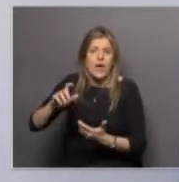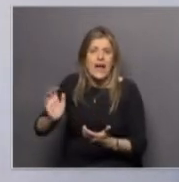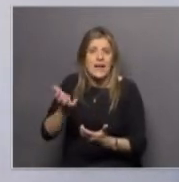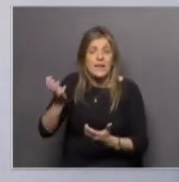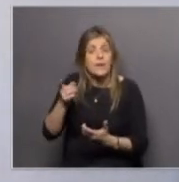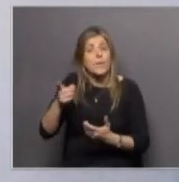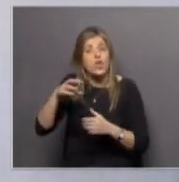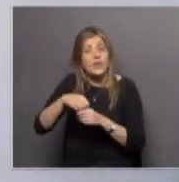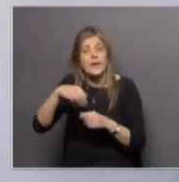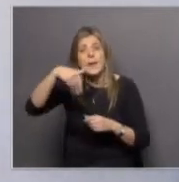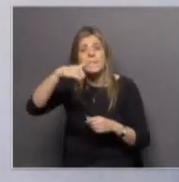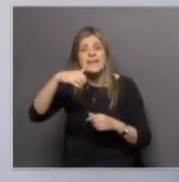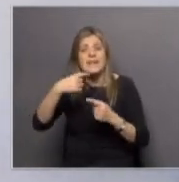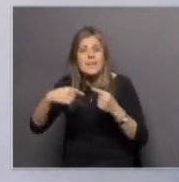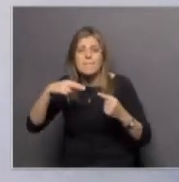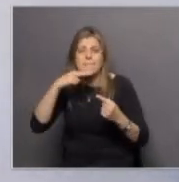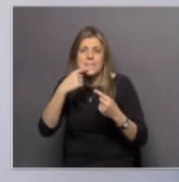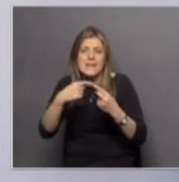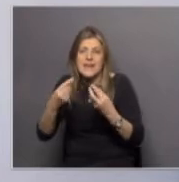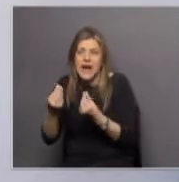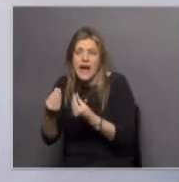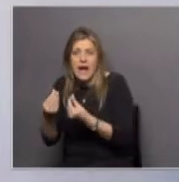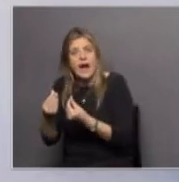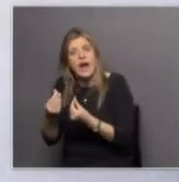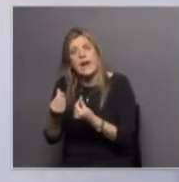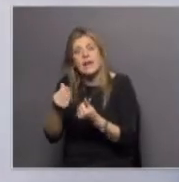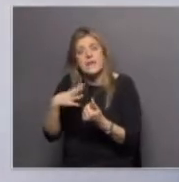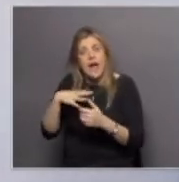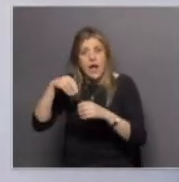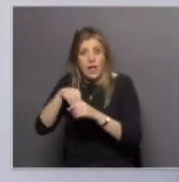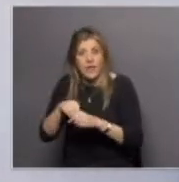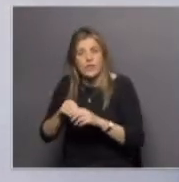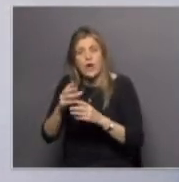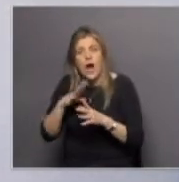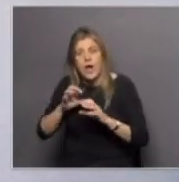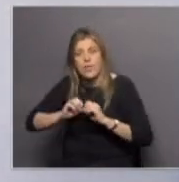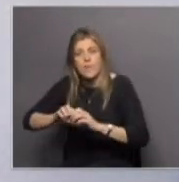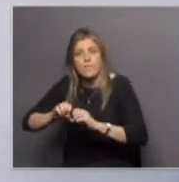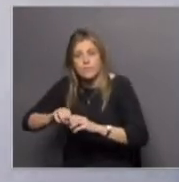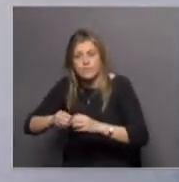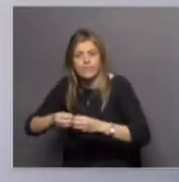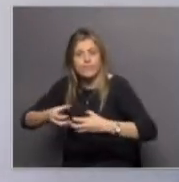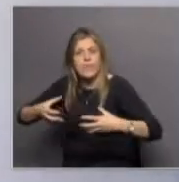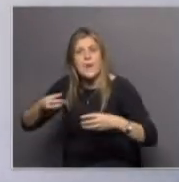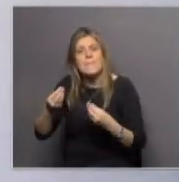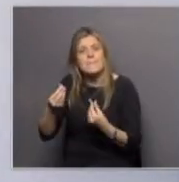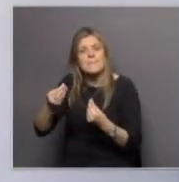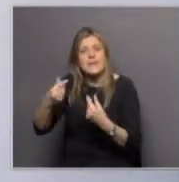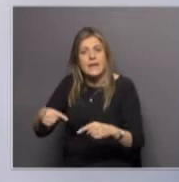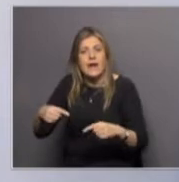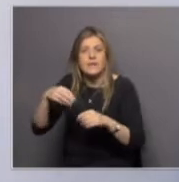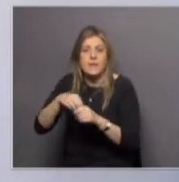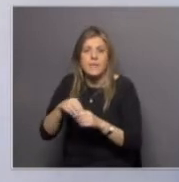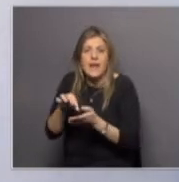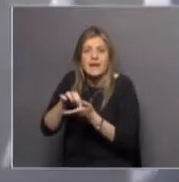en minerales. Asociados a estas fuentes hidrotermales hay depósitos minerales y ecosistemas